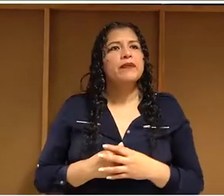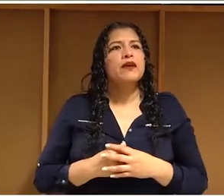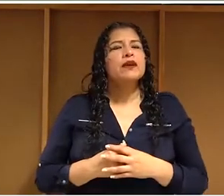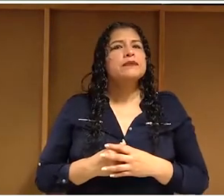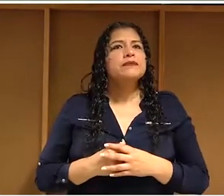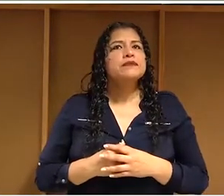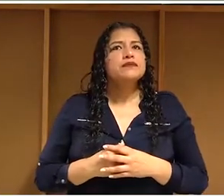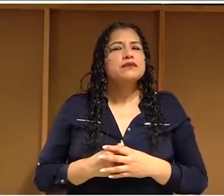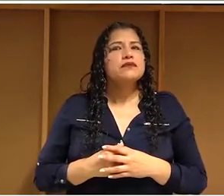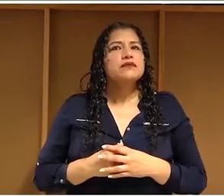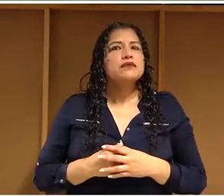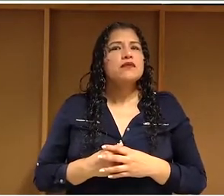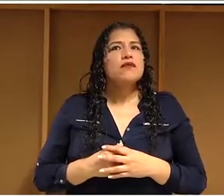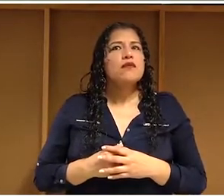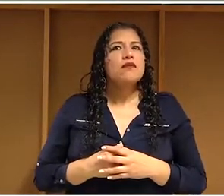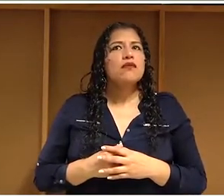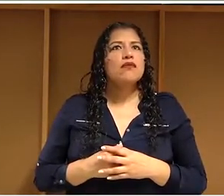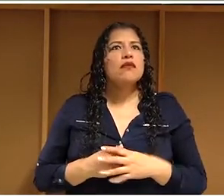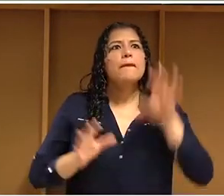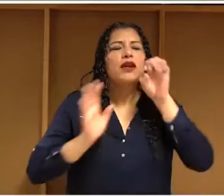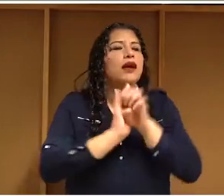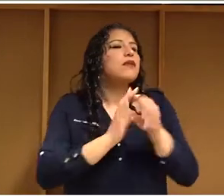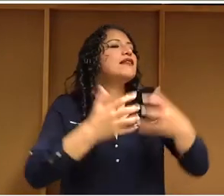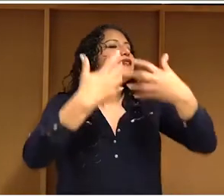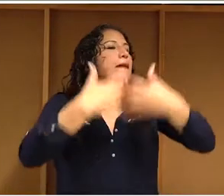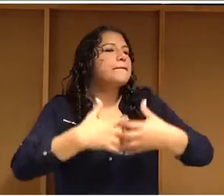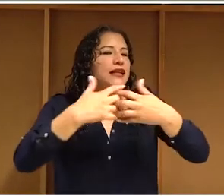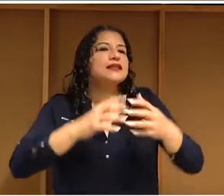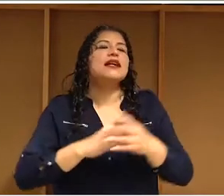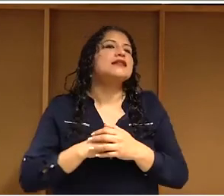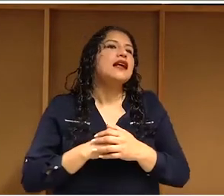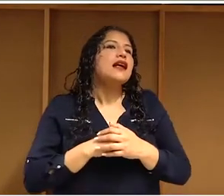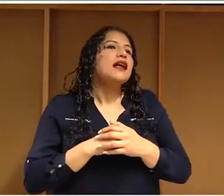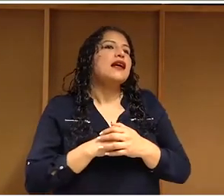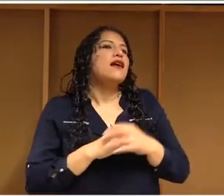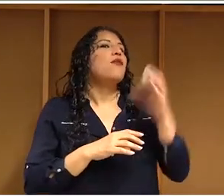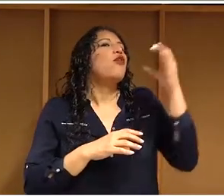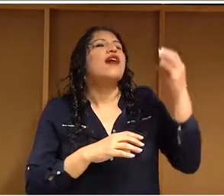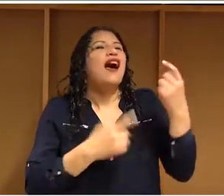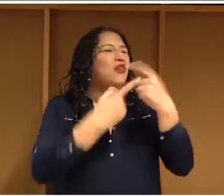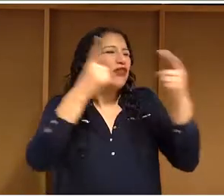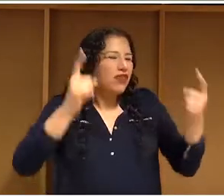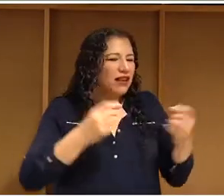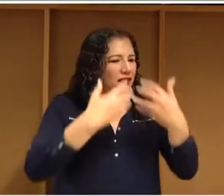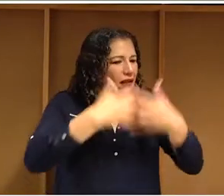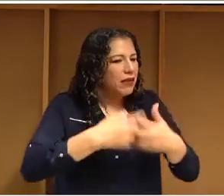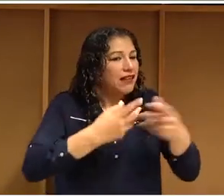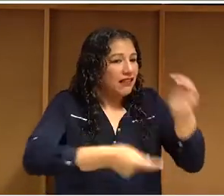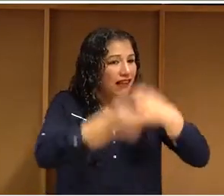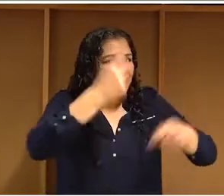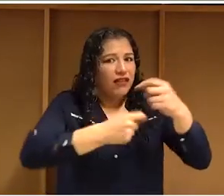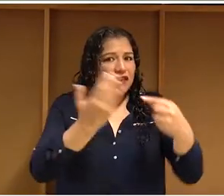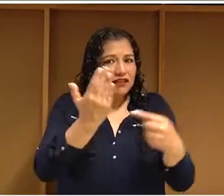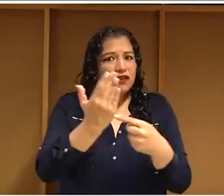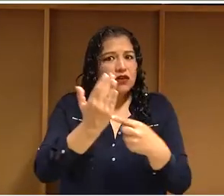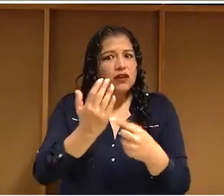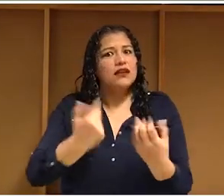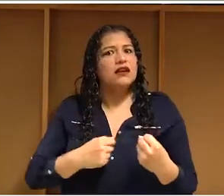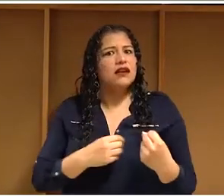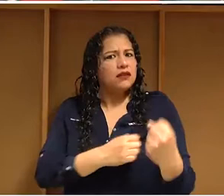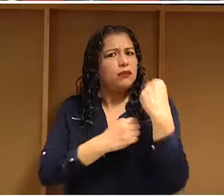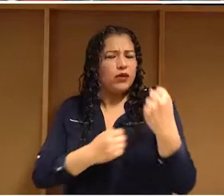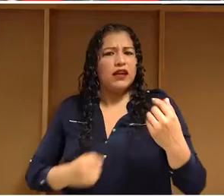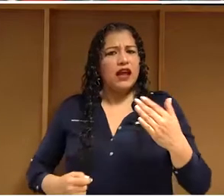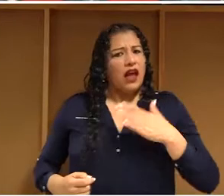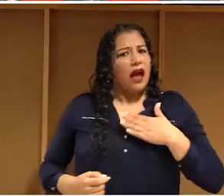conglomerados comerciales de los cuales nosotros usamos tienen ese poder gracias a